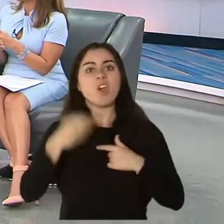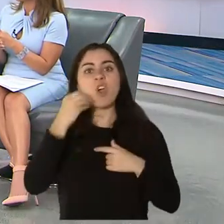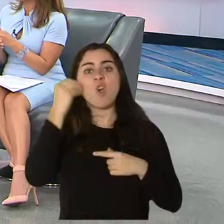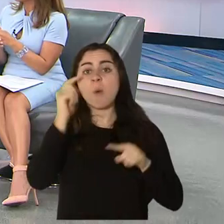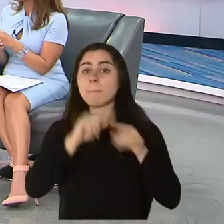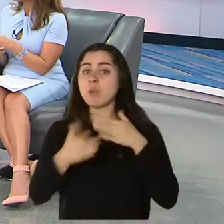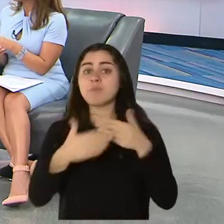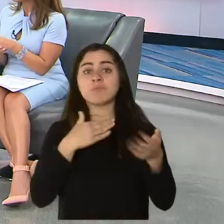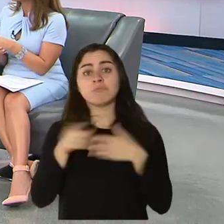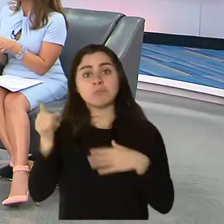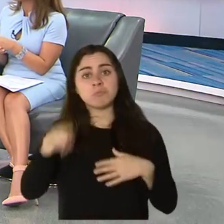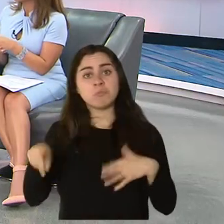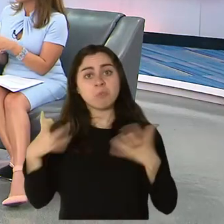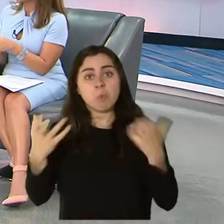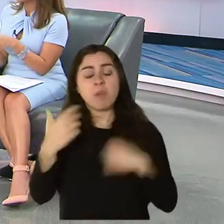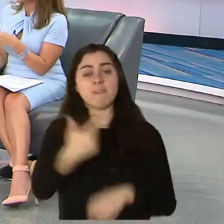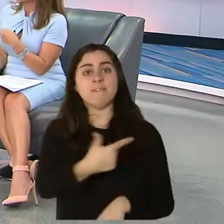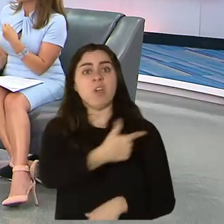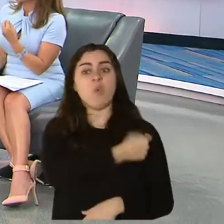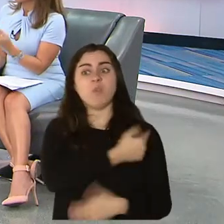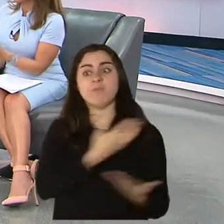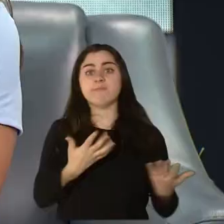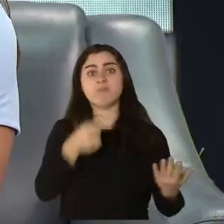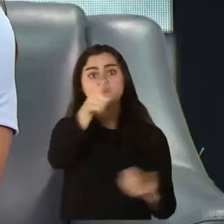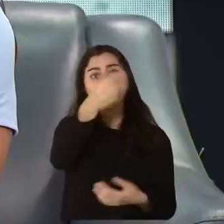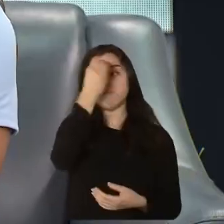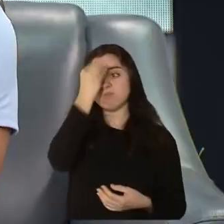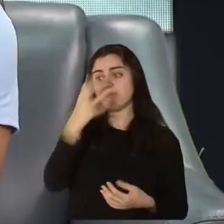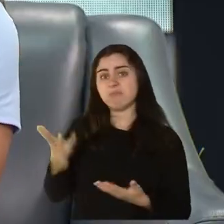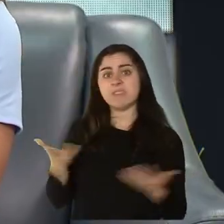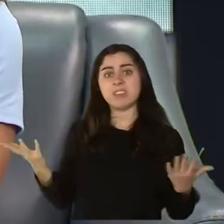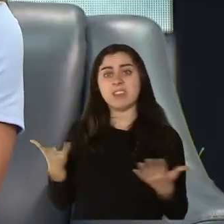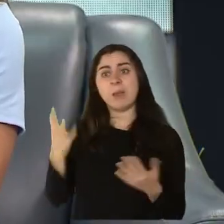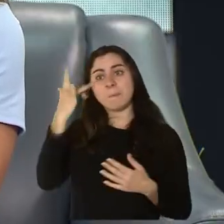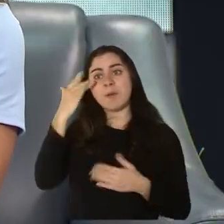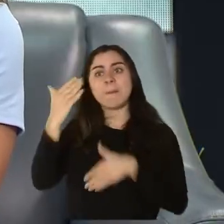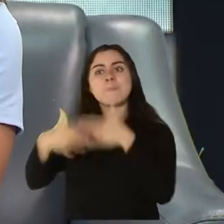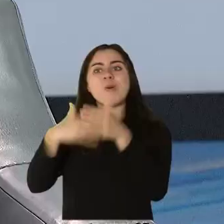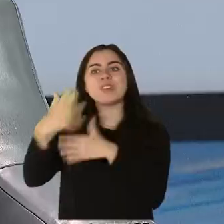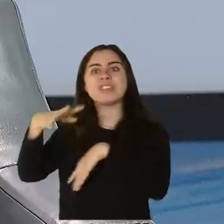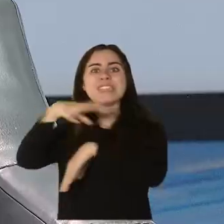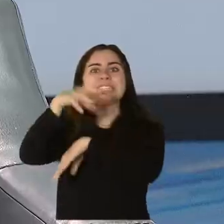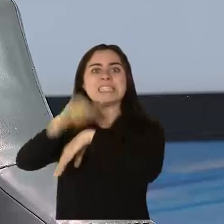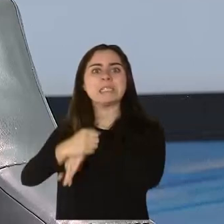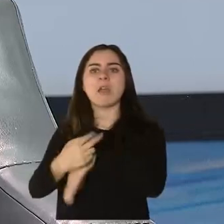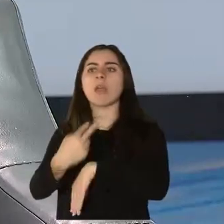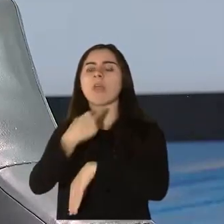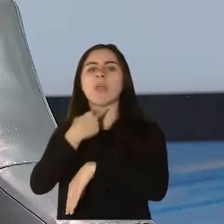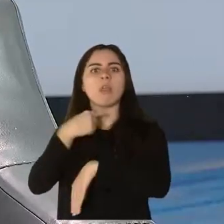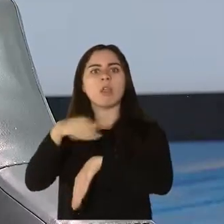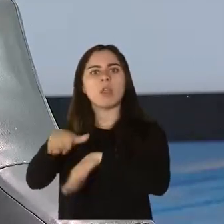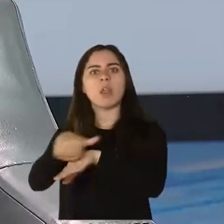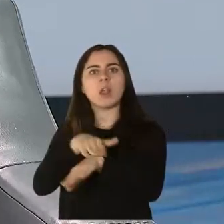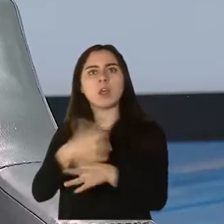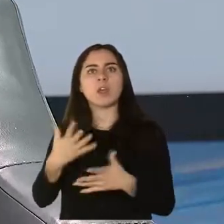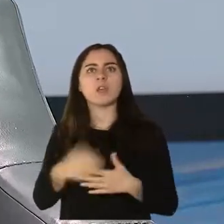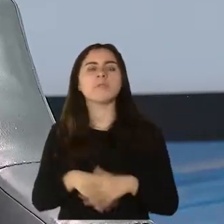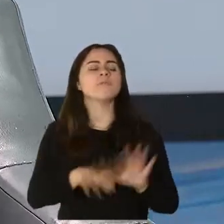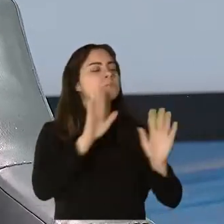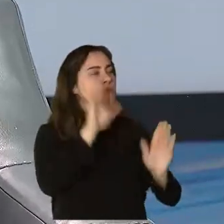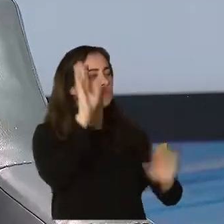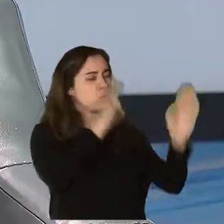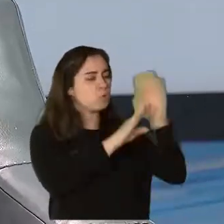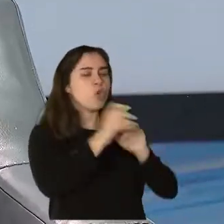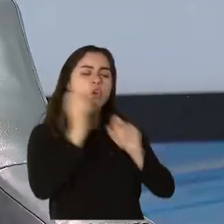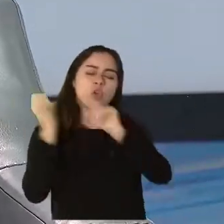sobre ese proceso? Que en las citas todavía hay algunos escollos. Que los vamos a vacunar a todos.